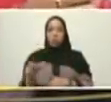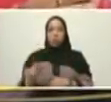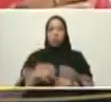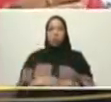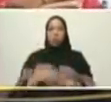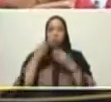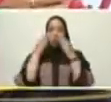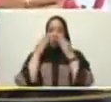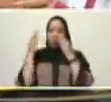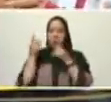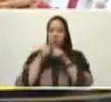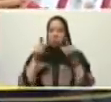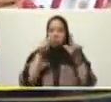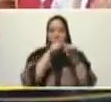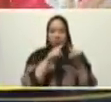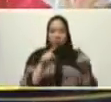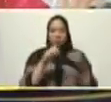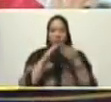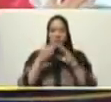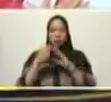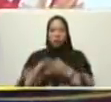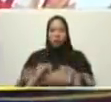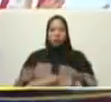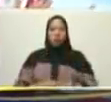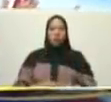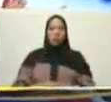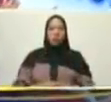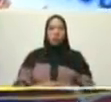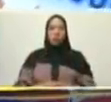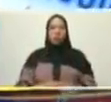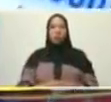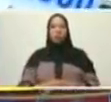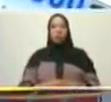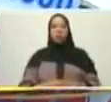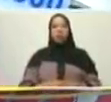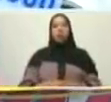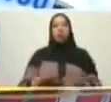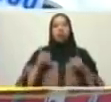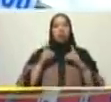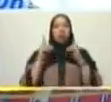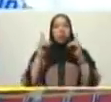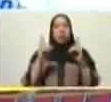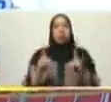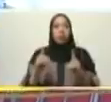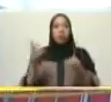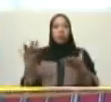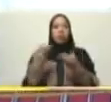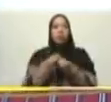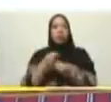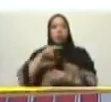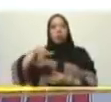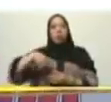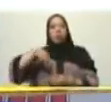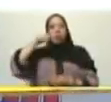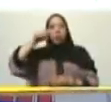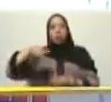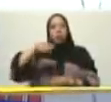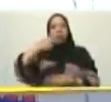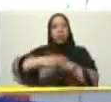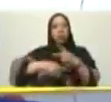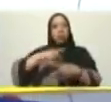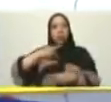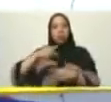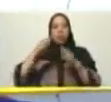en los distintos actos eventos que ha tenido con la clase obrera recibir de las manos pues de nuestro gobierno revolucionario su